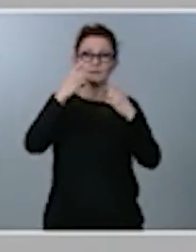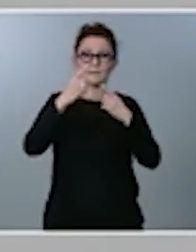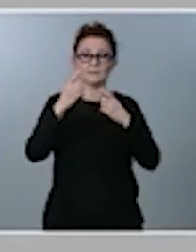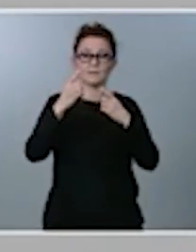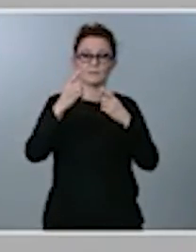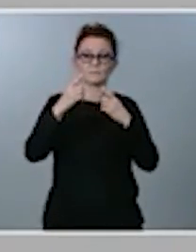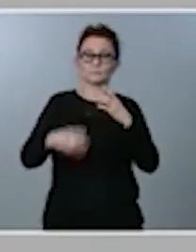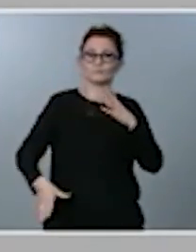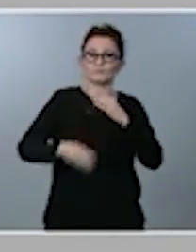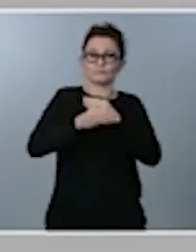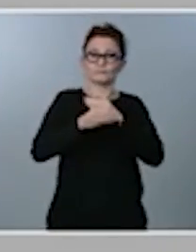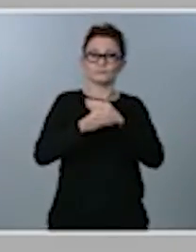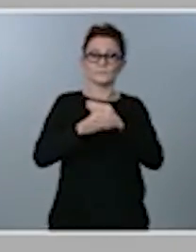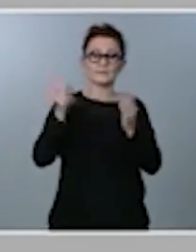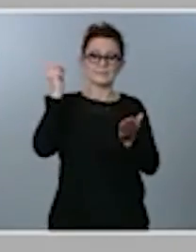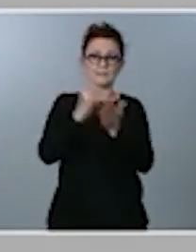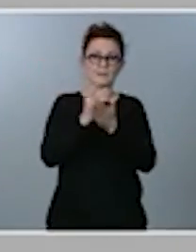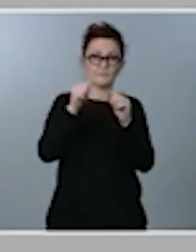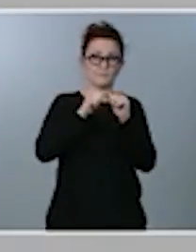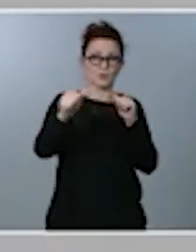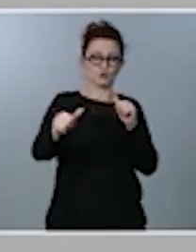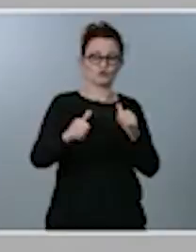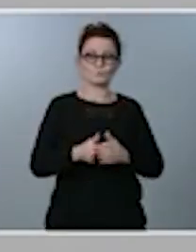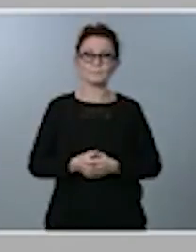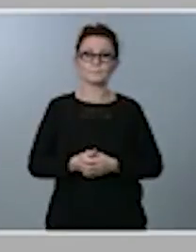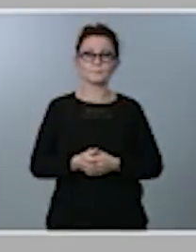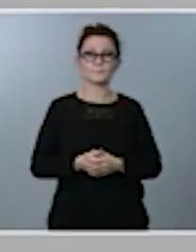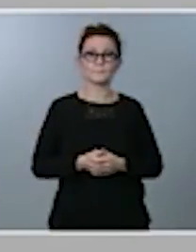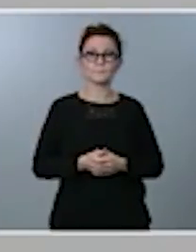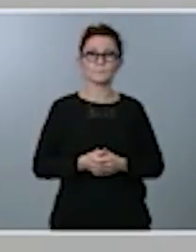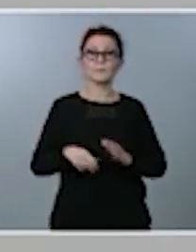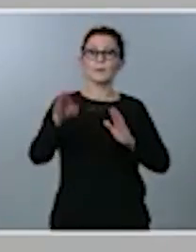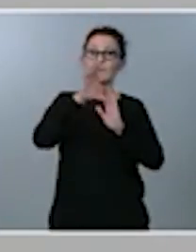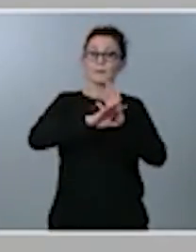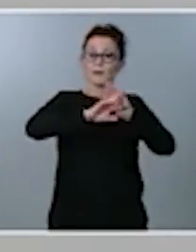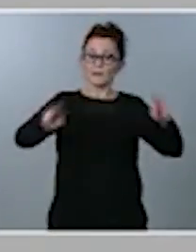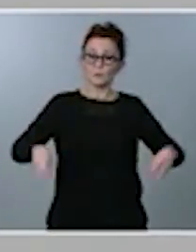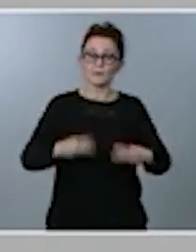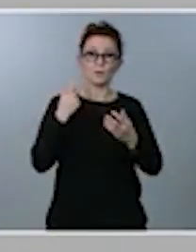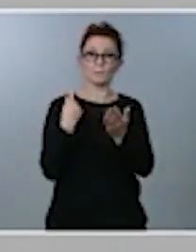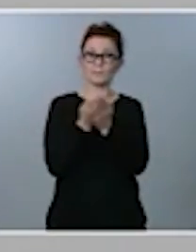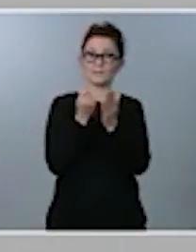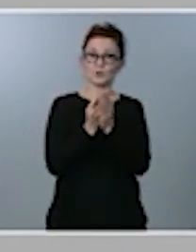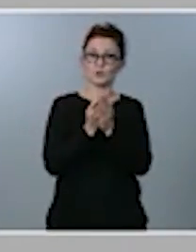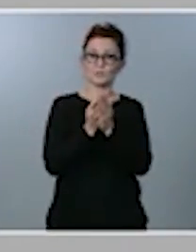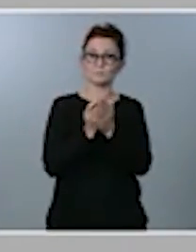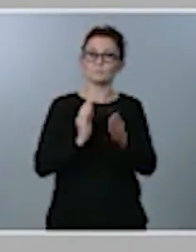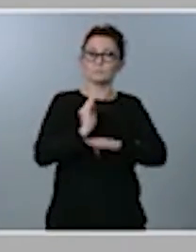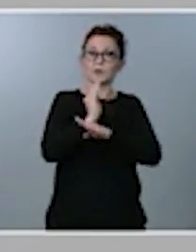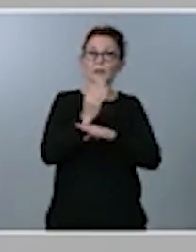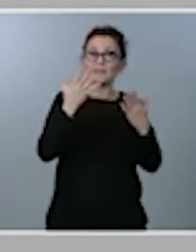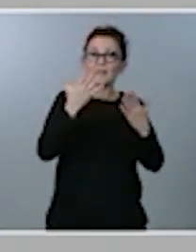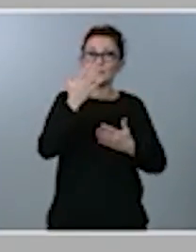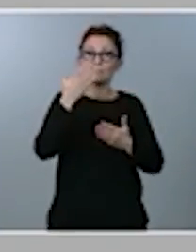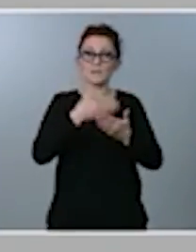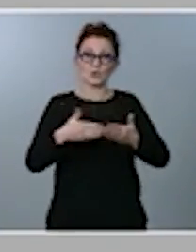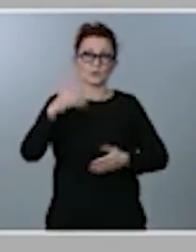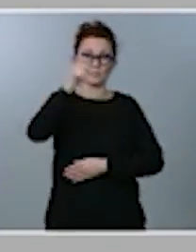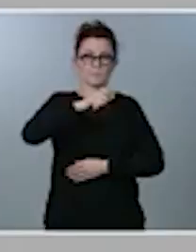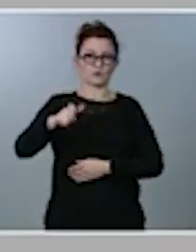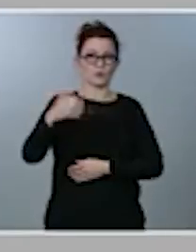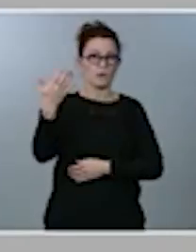tenemos por delante. La medida de actualización de las pensiones va a beneficiar en torno a 10 millones de personas. Por tanto,